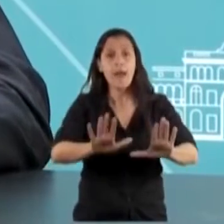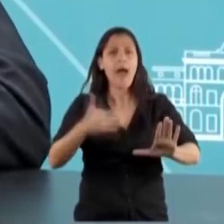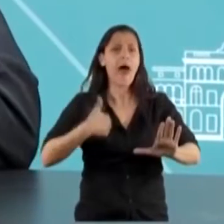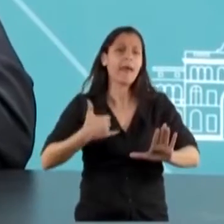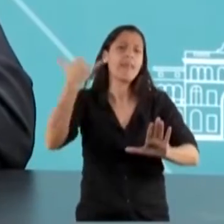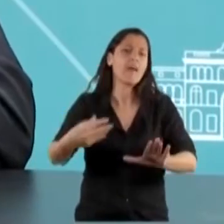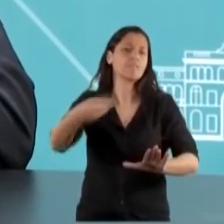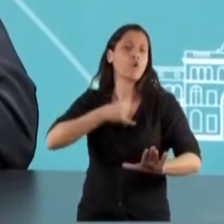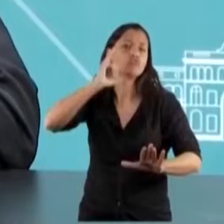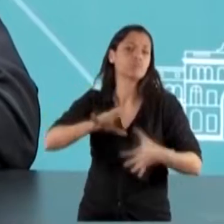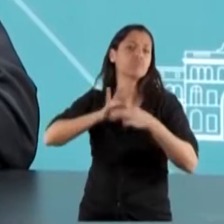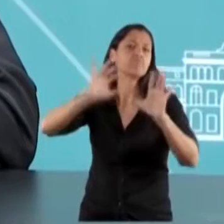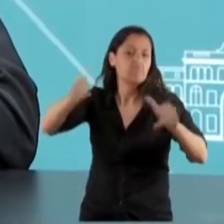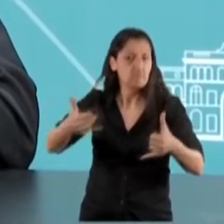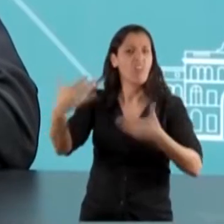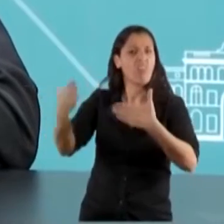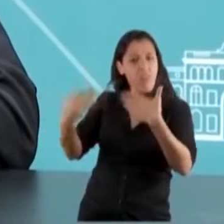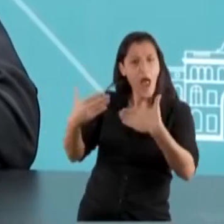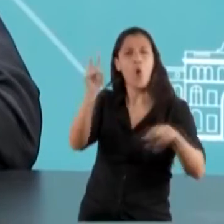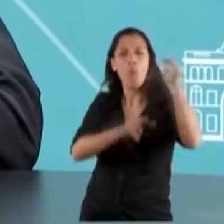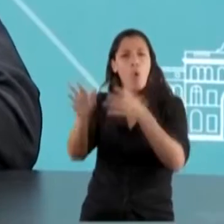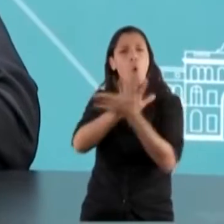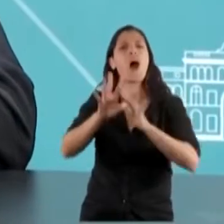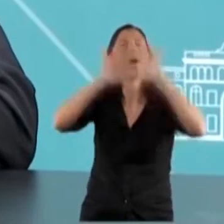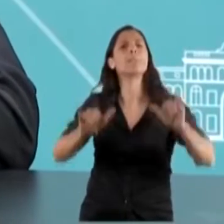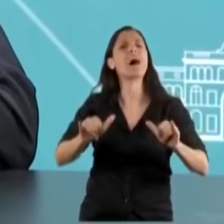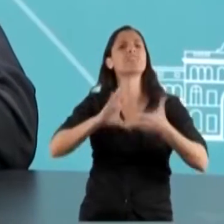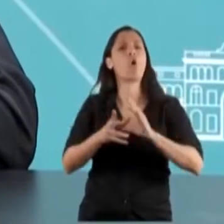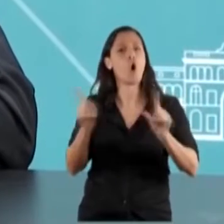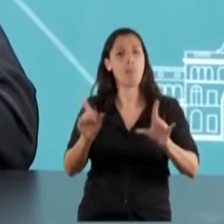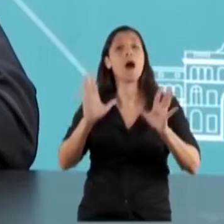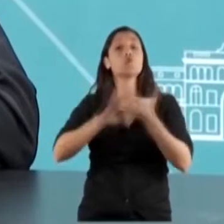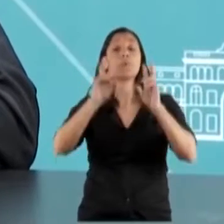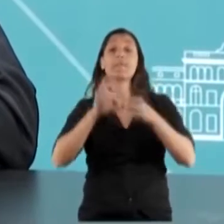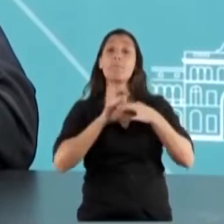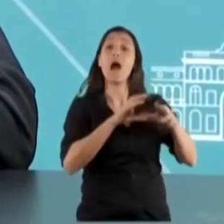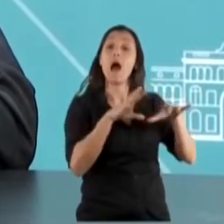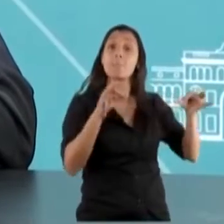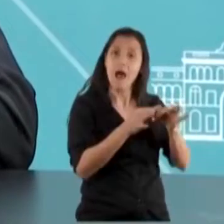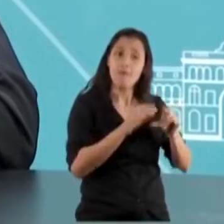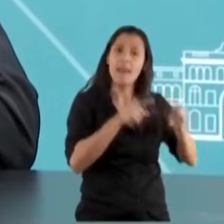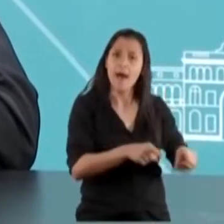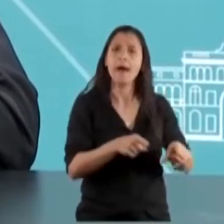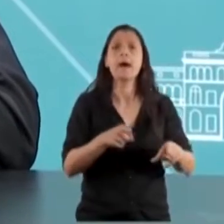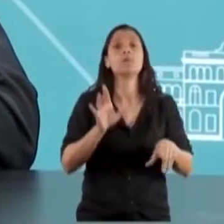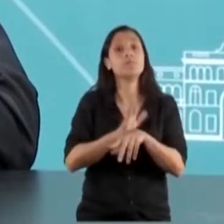diálogo, de buscar una solución definitiva y pacífica a la controversia de Malvinas y de ahí en adelante el Reino Unido